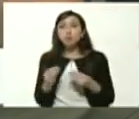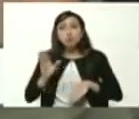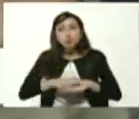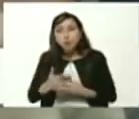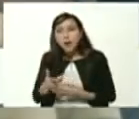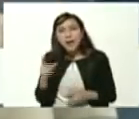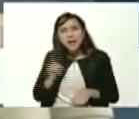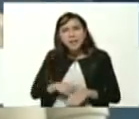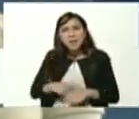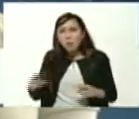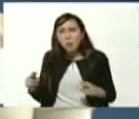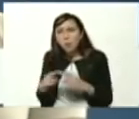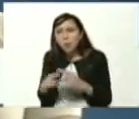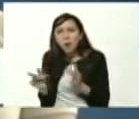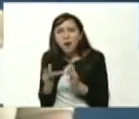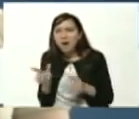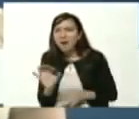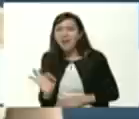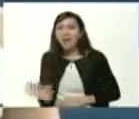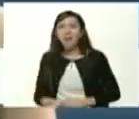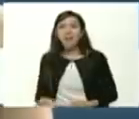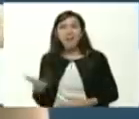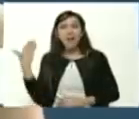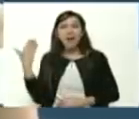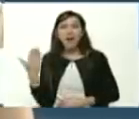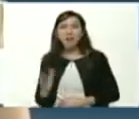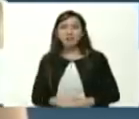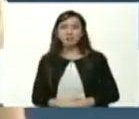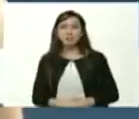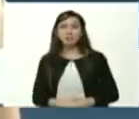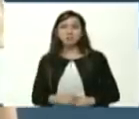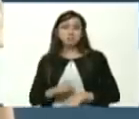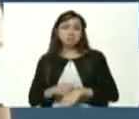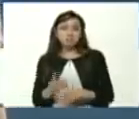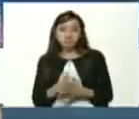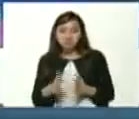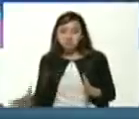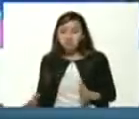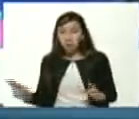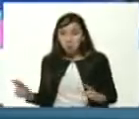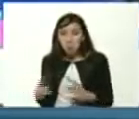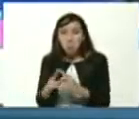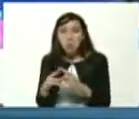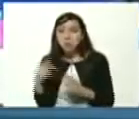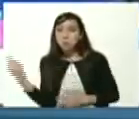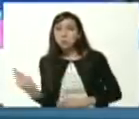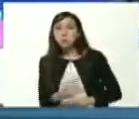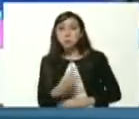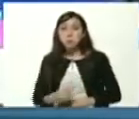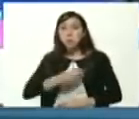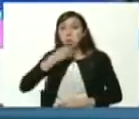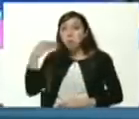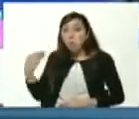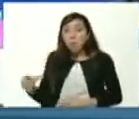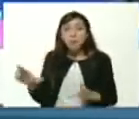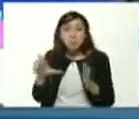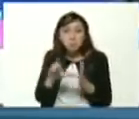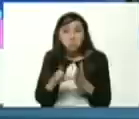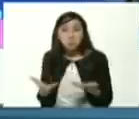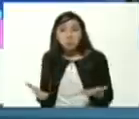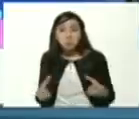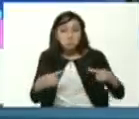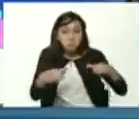tiempo que no teníamos un contacto teníamos tiempo teníamos que hacer un encuentro solo con los muchachos de los liceos